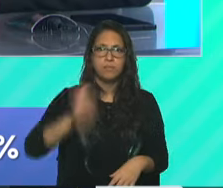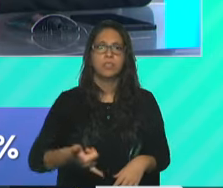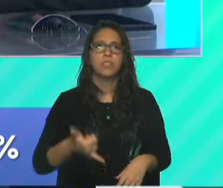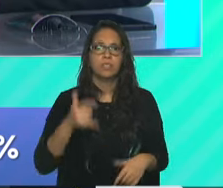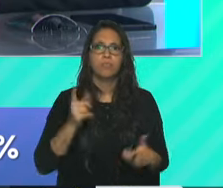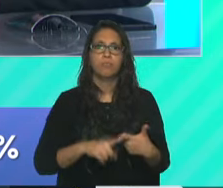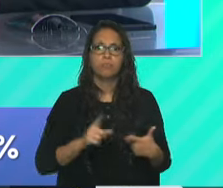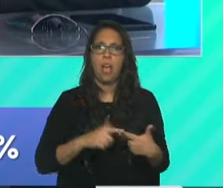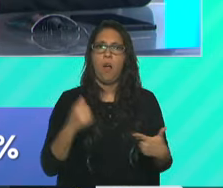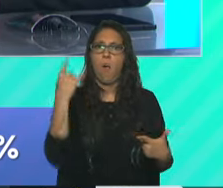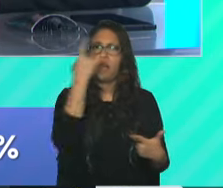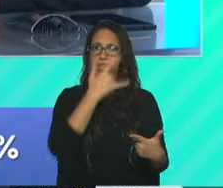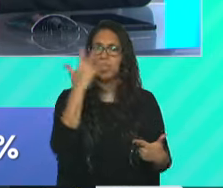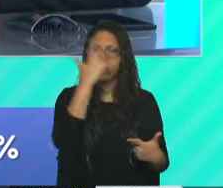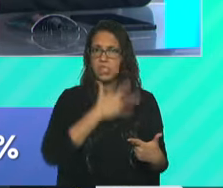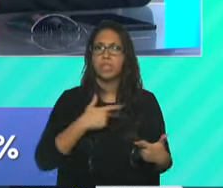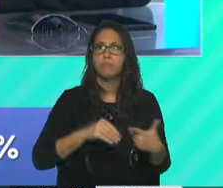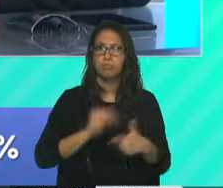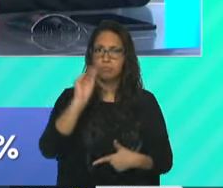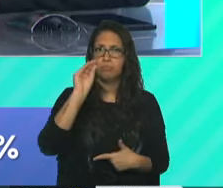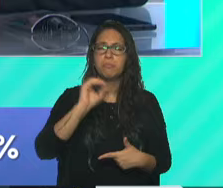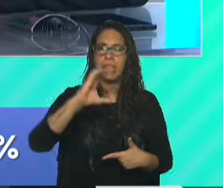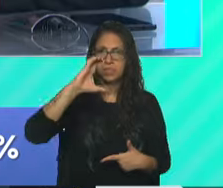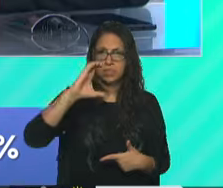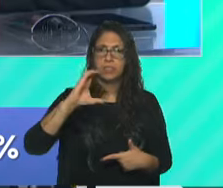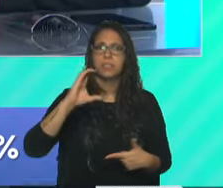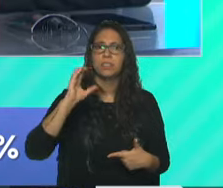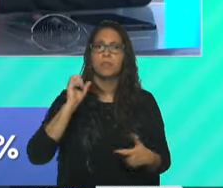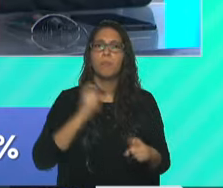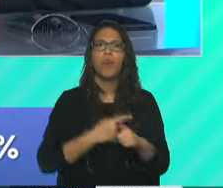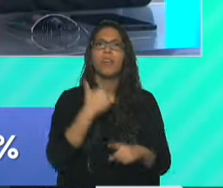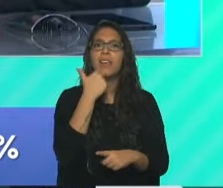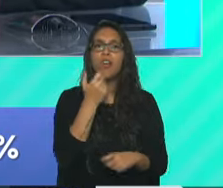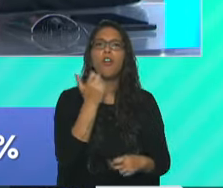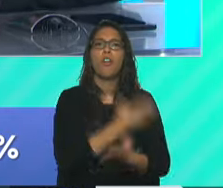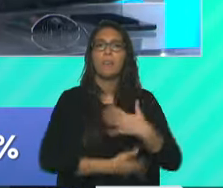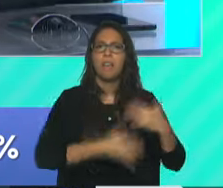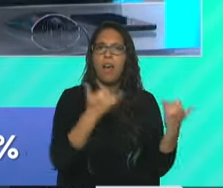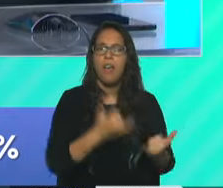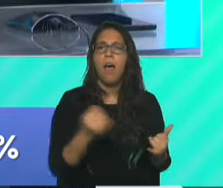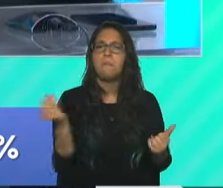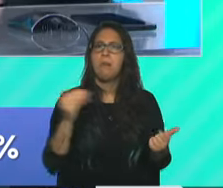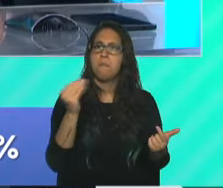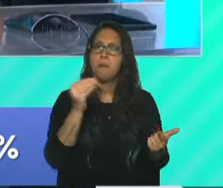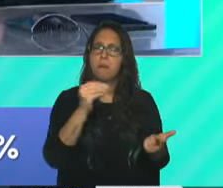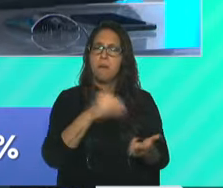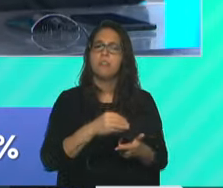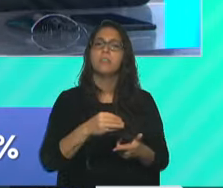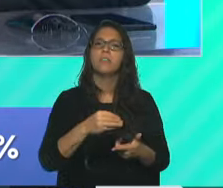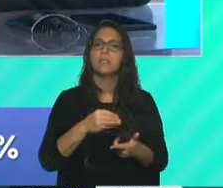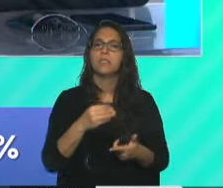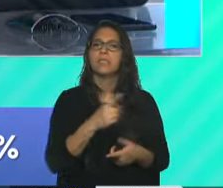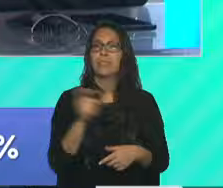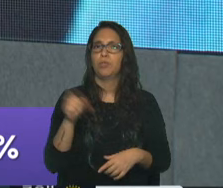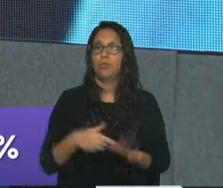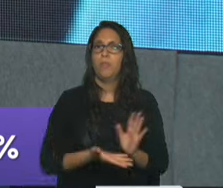O sea, en este caso es Asignación Universal por Hijo, por Hijo con Discapacidad y demás que van asociados, un aumento del